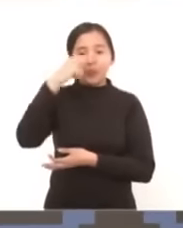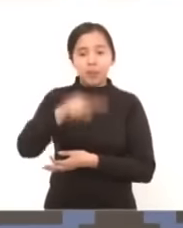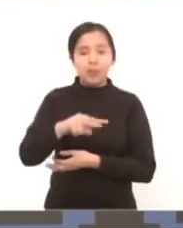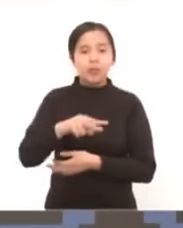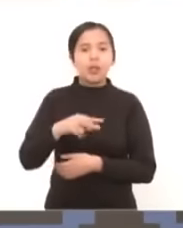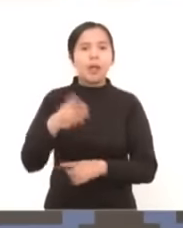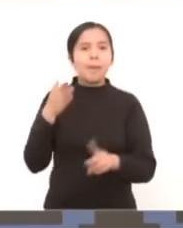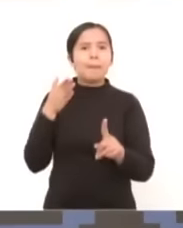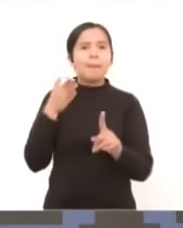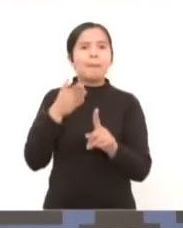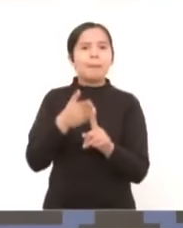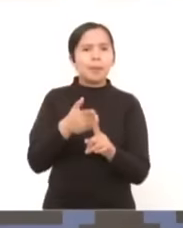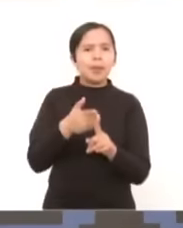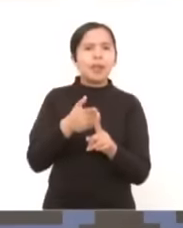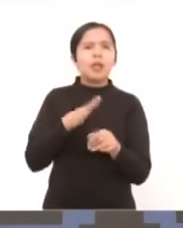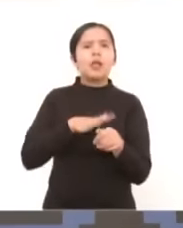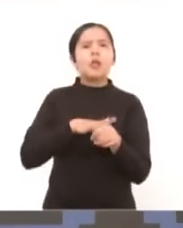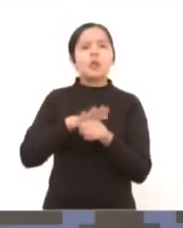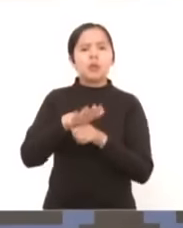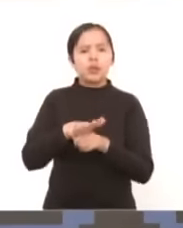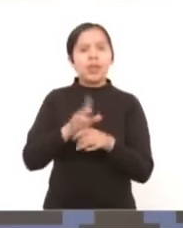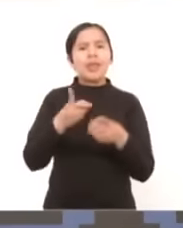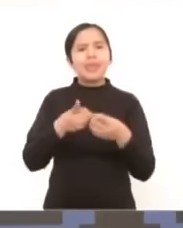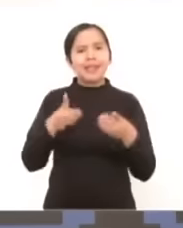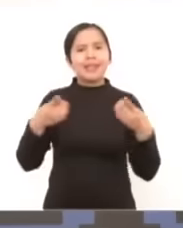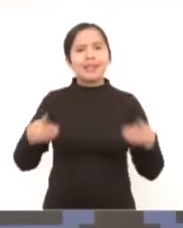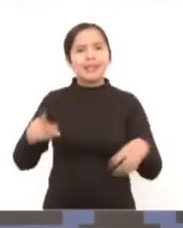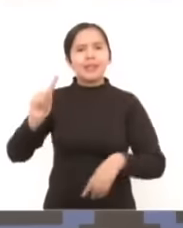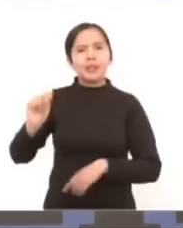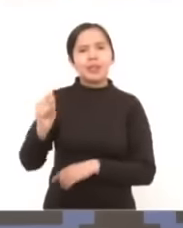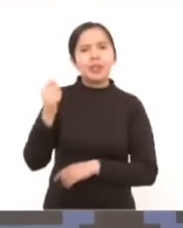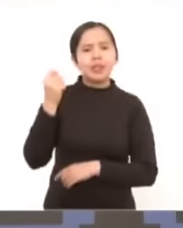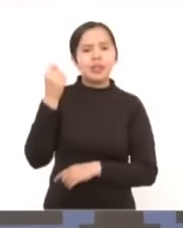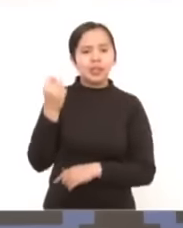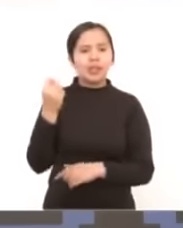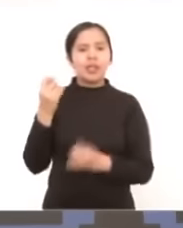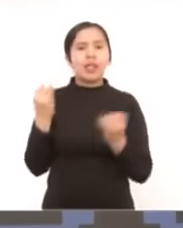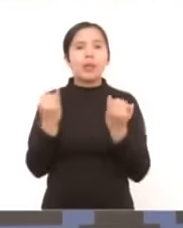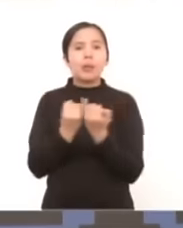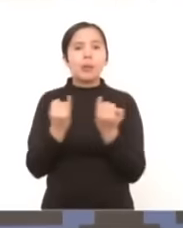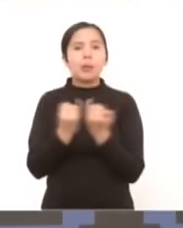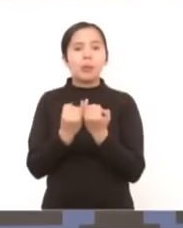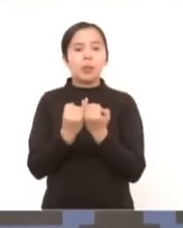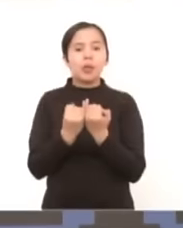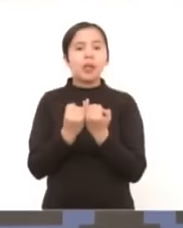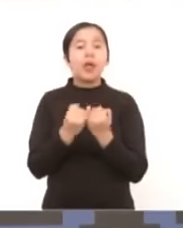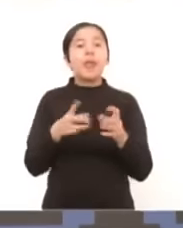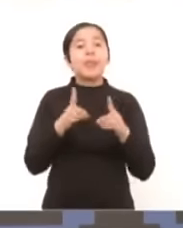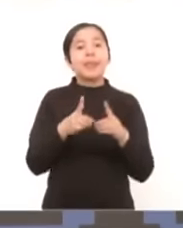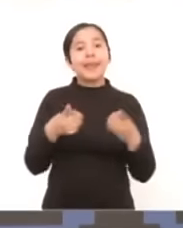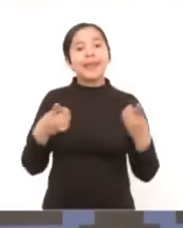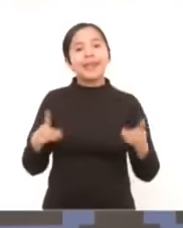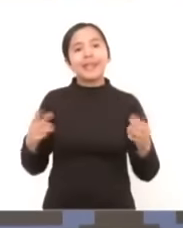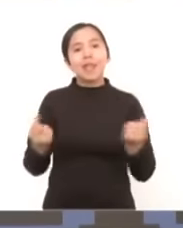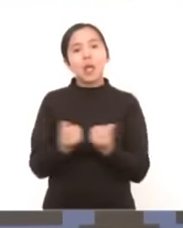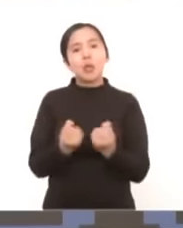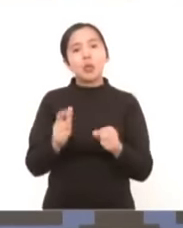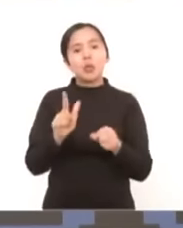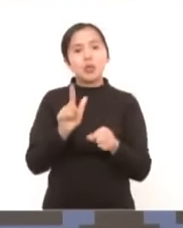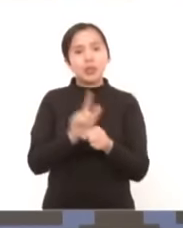como principal preocupación desarrollo tecnológico y un desarrollo social,